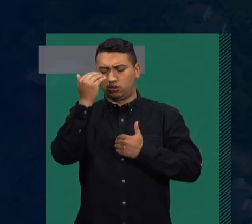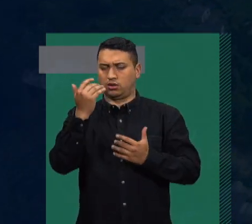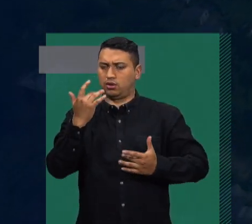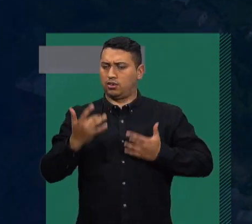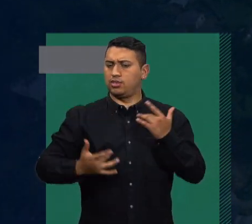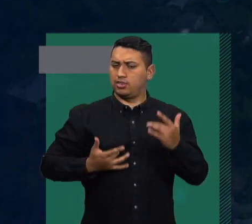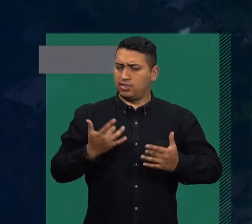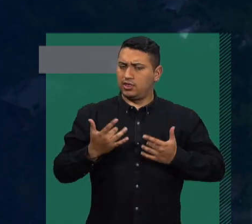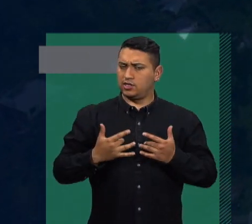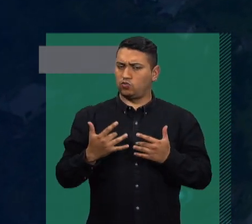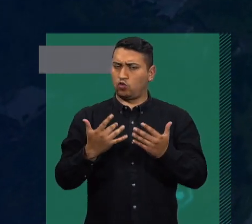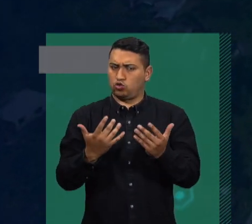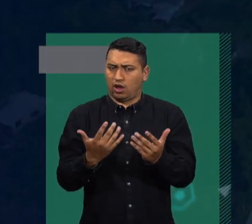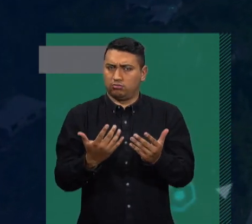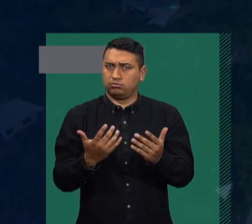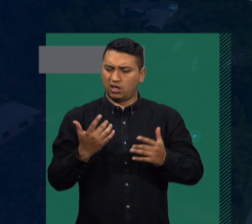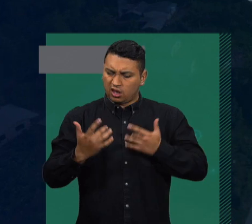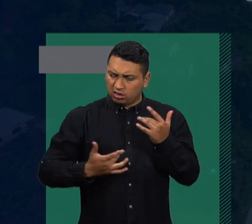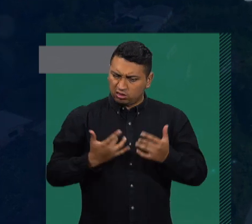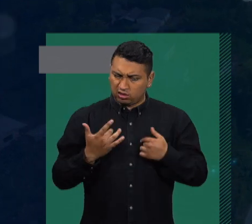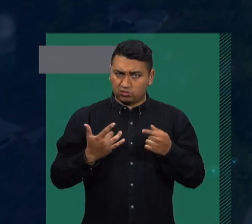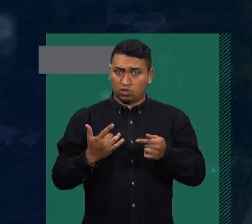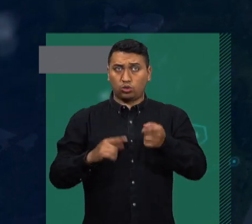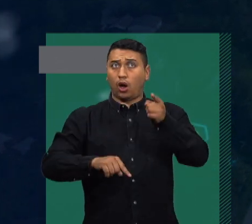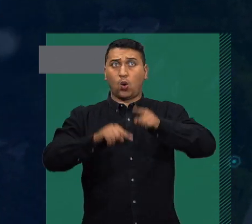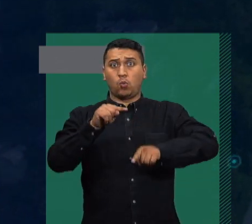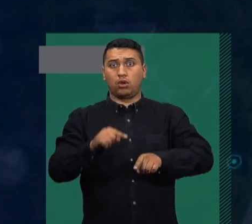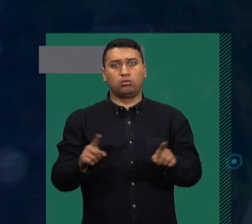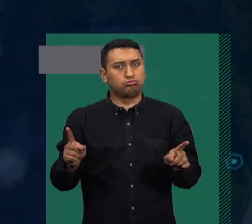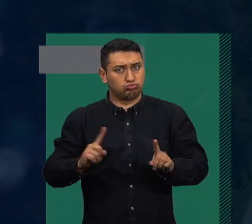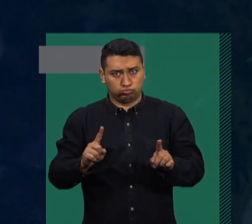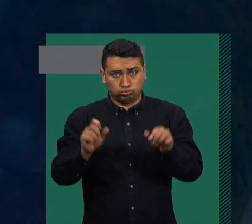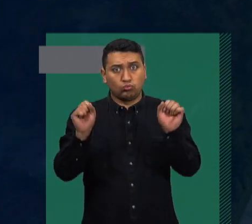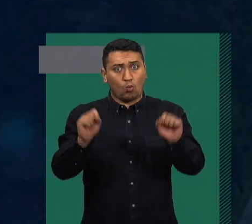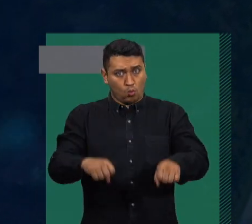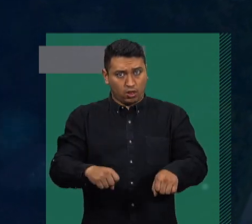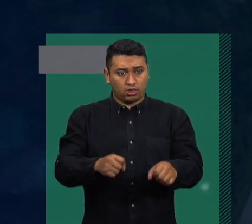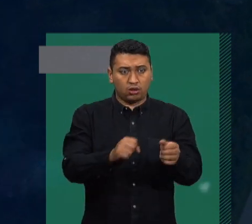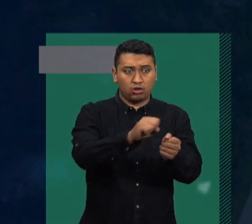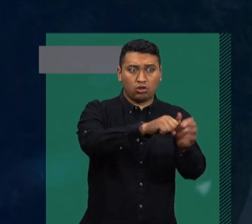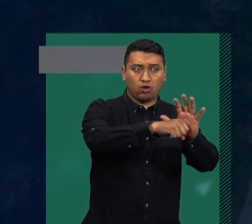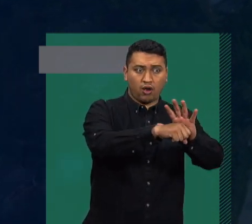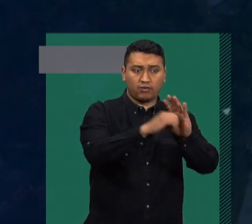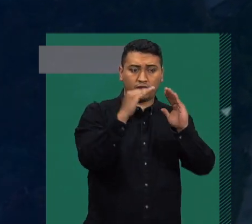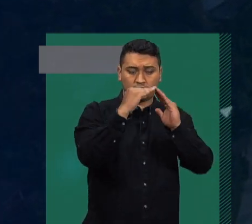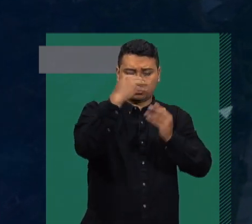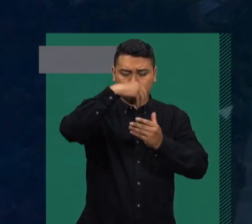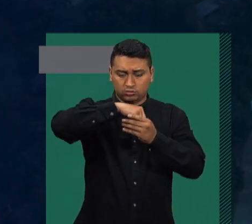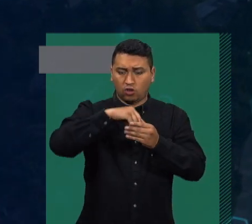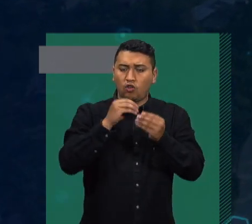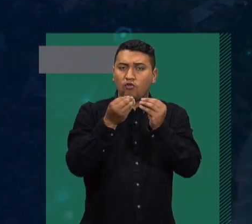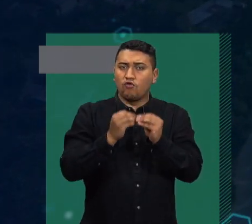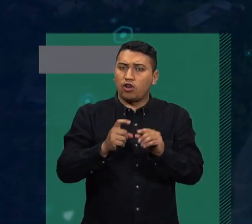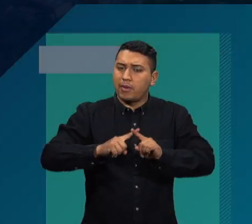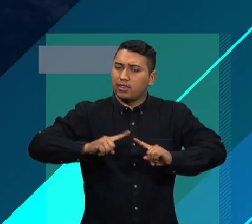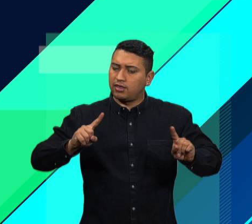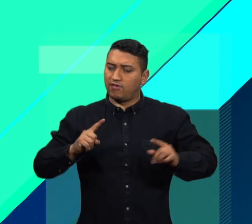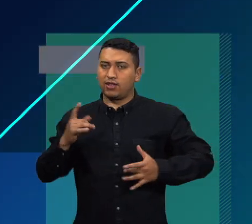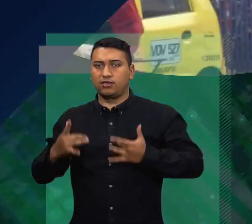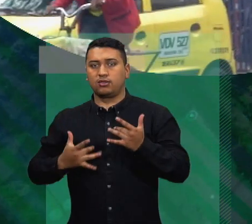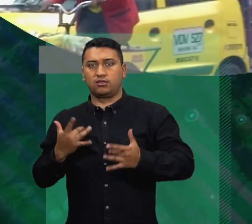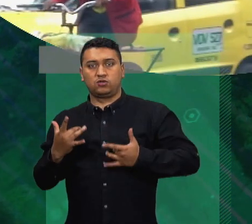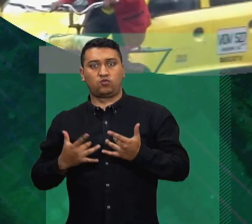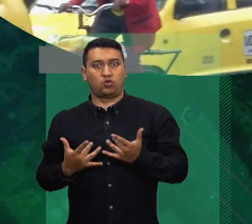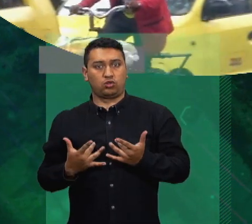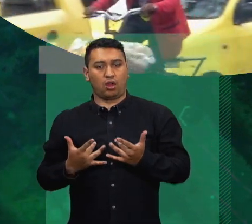oportunidades, esta tecnología. Si usted esté en un estudio y yo esté aquí en mi consultorio trabajando y nos podamos hacer, esto no hubiera ocurrido hace cuatro meses seguramente.